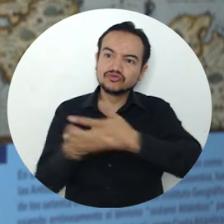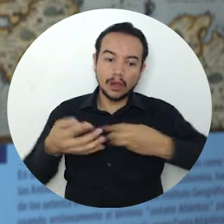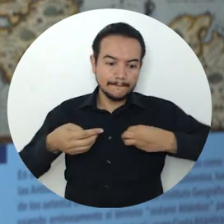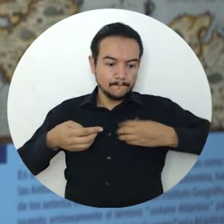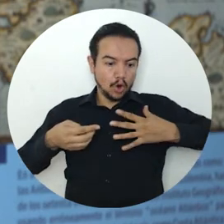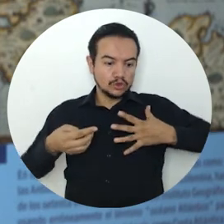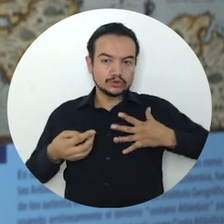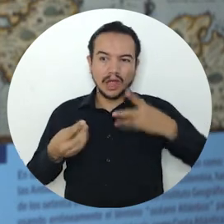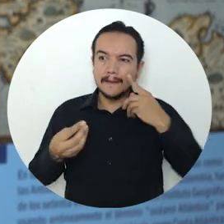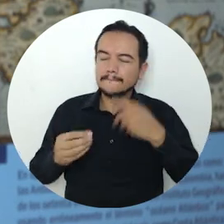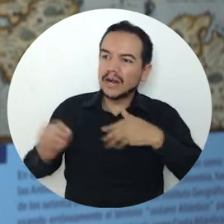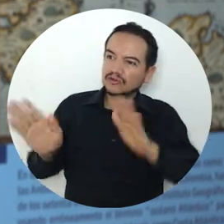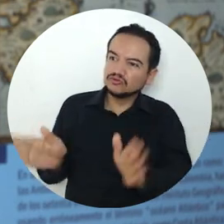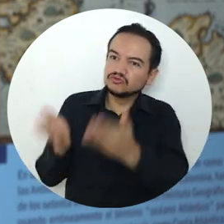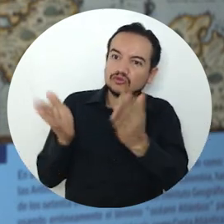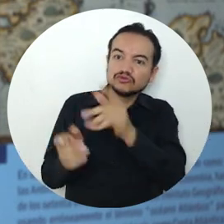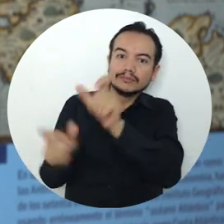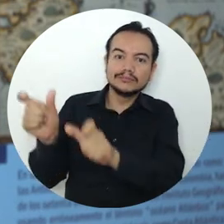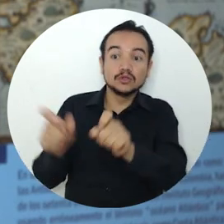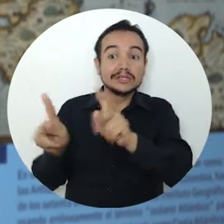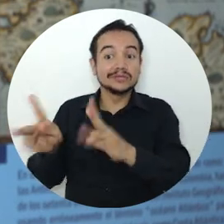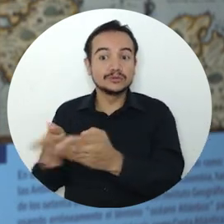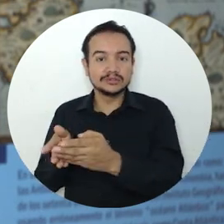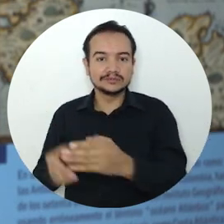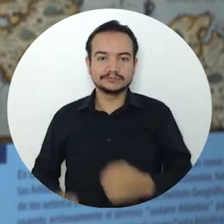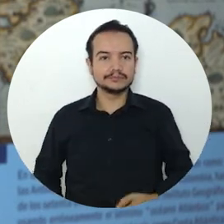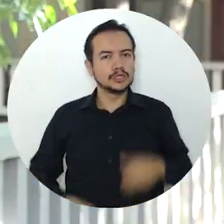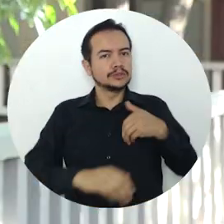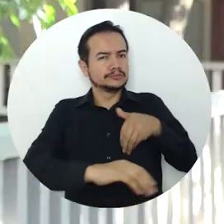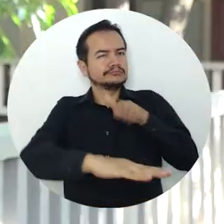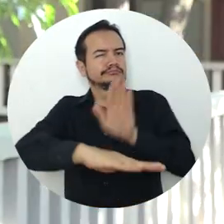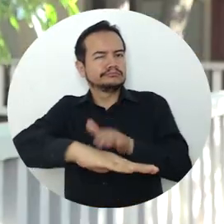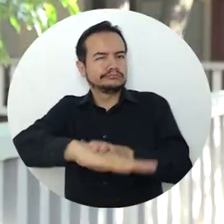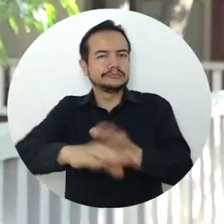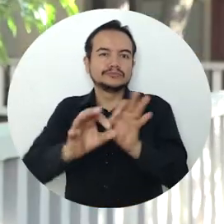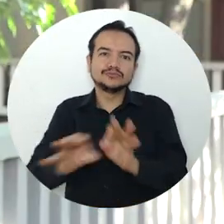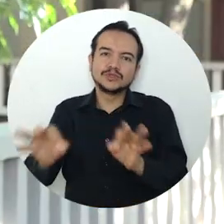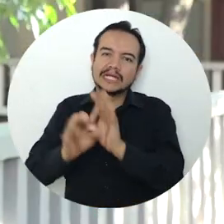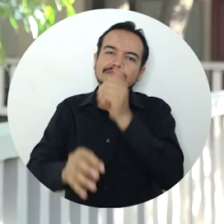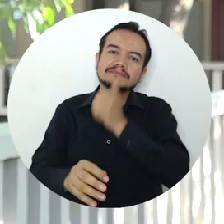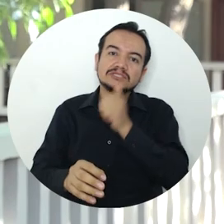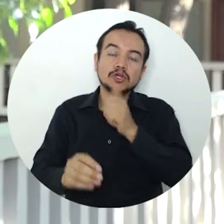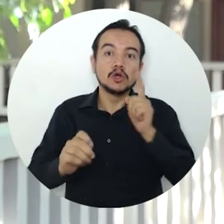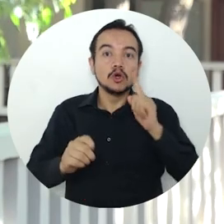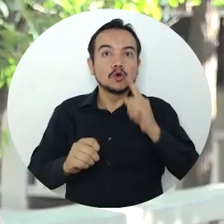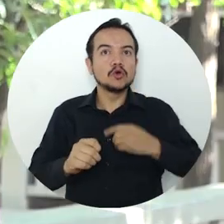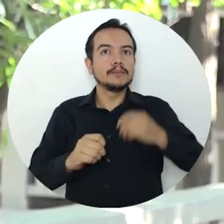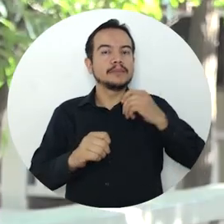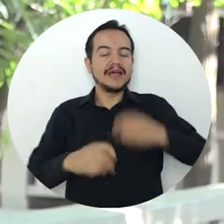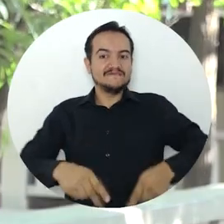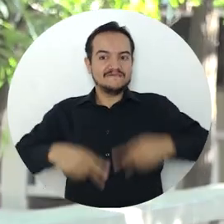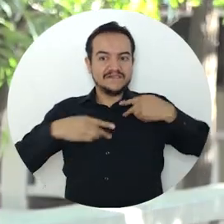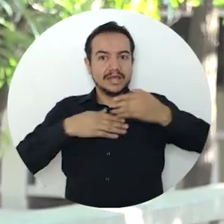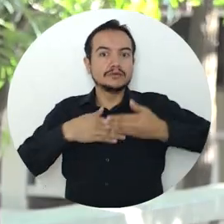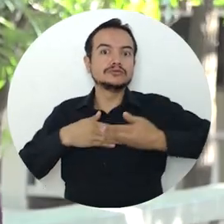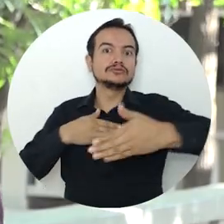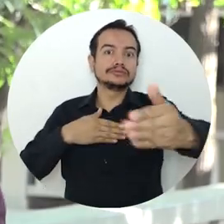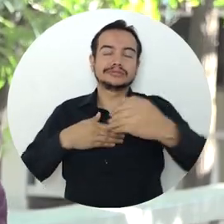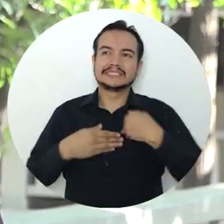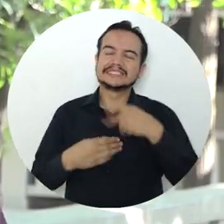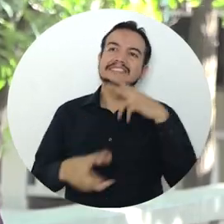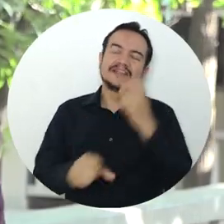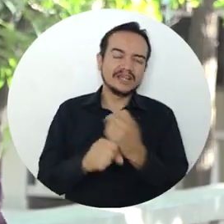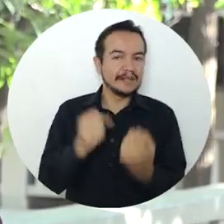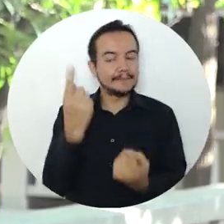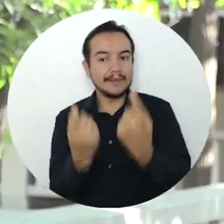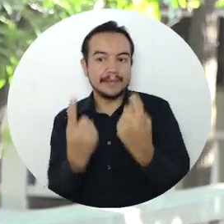oportunidades de tipo social que permiten el crecimiento del estudiante. Les dejo un mensaje y es que tengan paciencia. El camino no es fácil pero